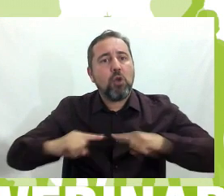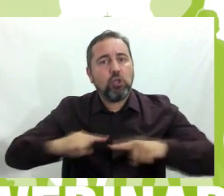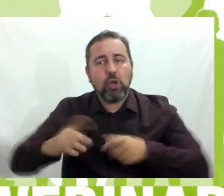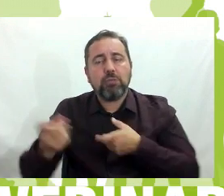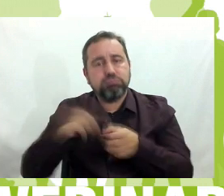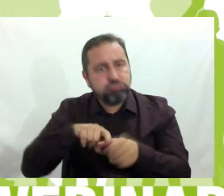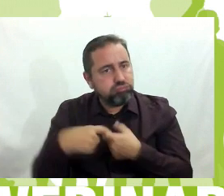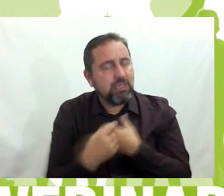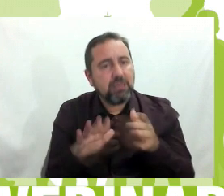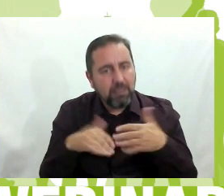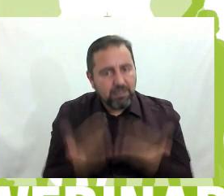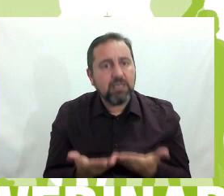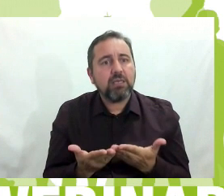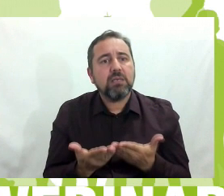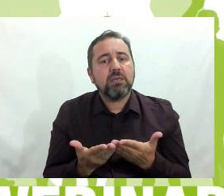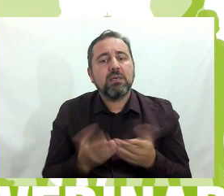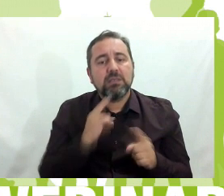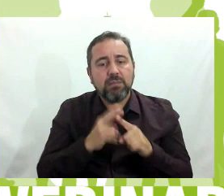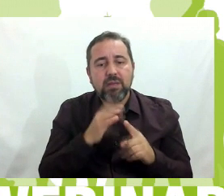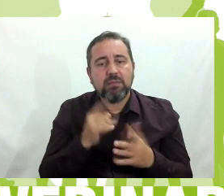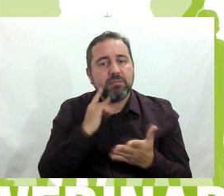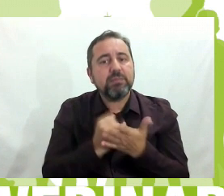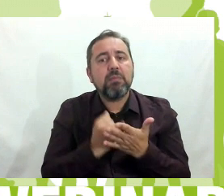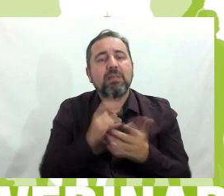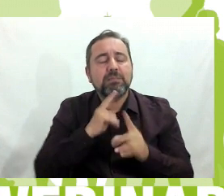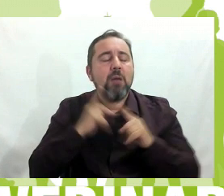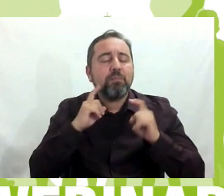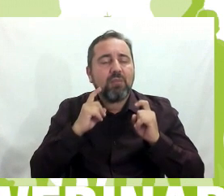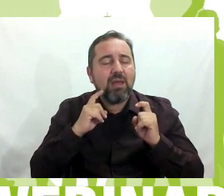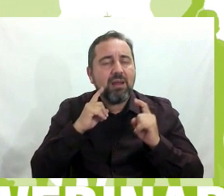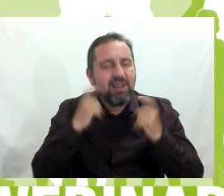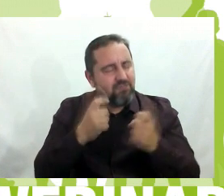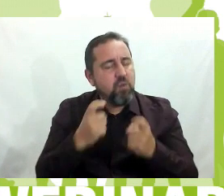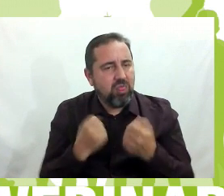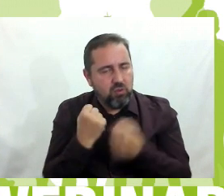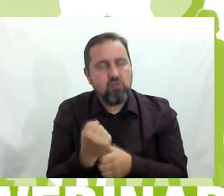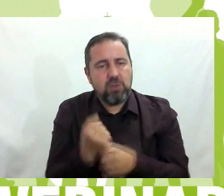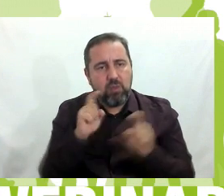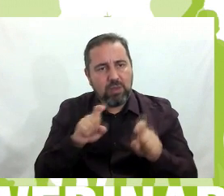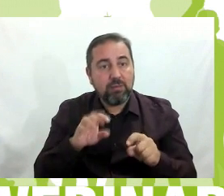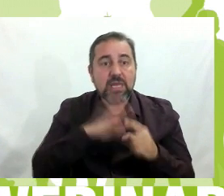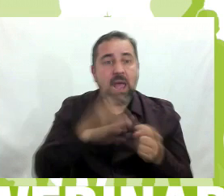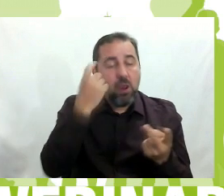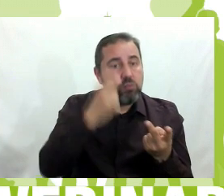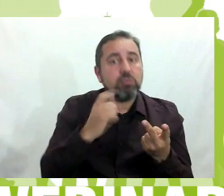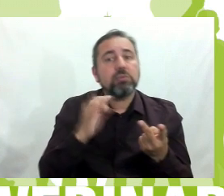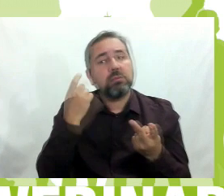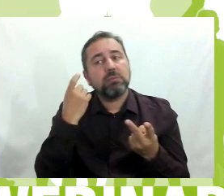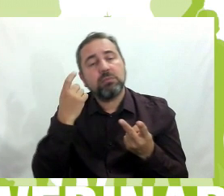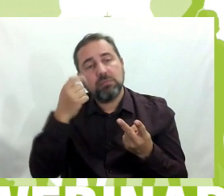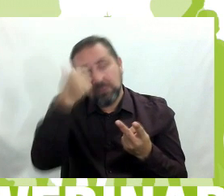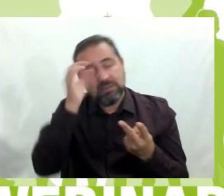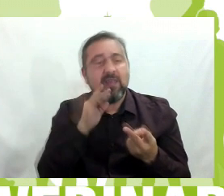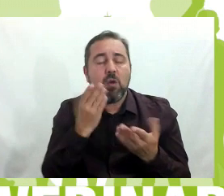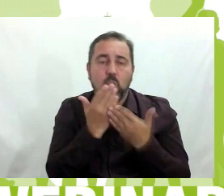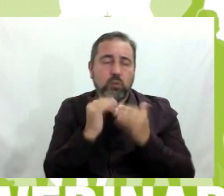está formada por PROA, que es el refuerzo educativo, y alumnos y alumnas de los cursos superiores. Esta comisión de